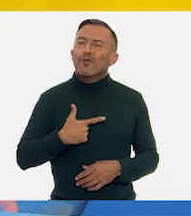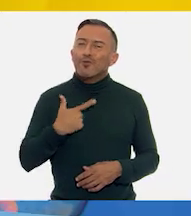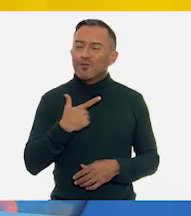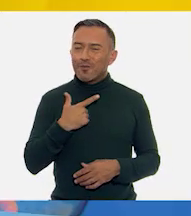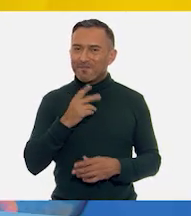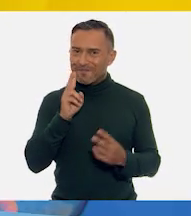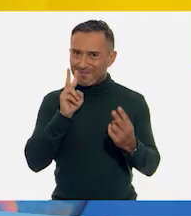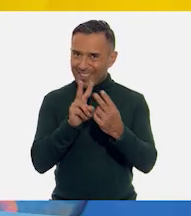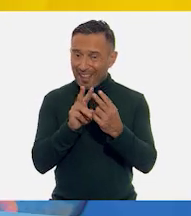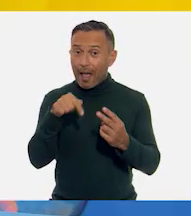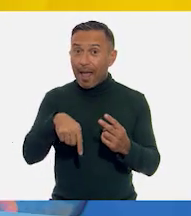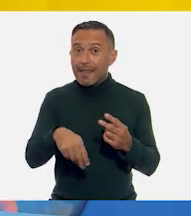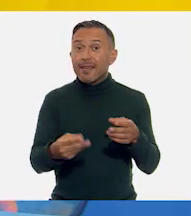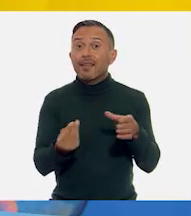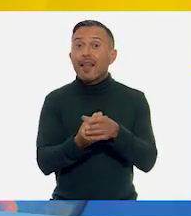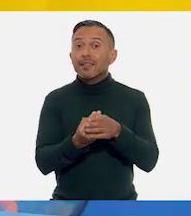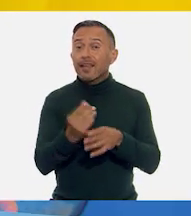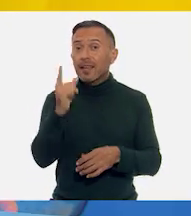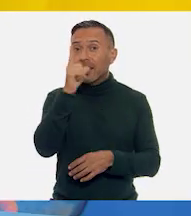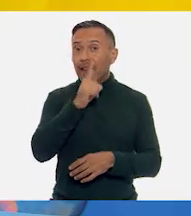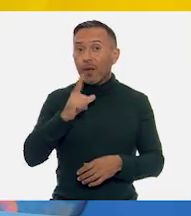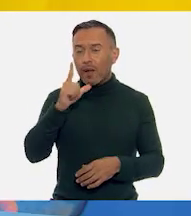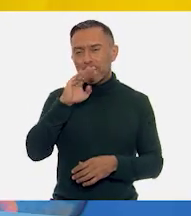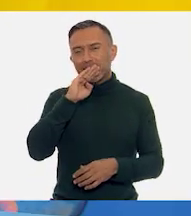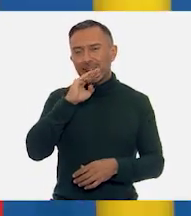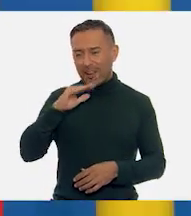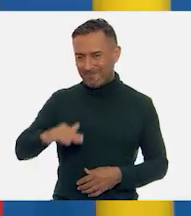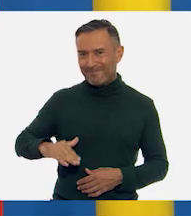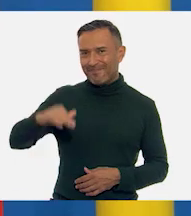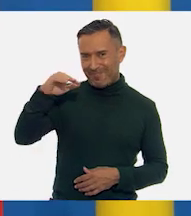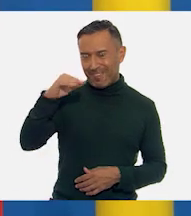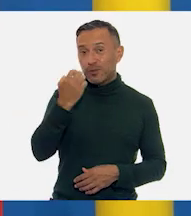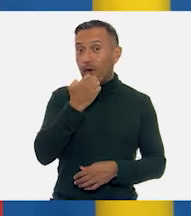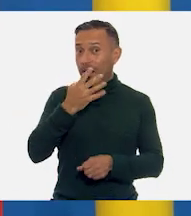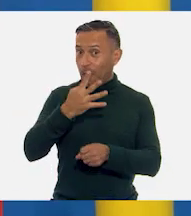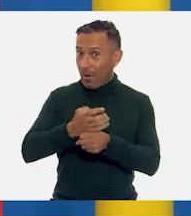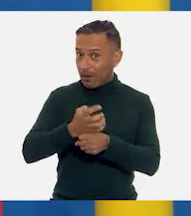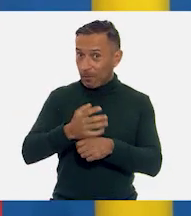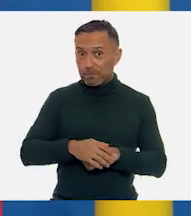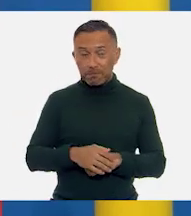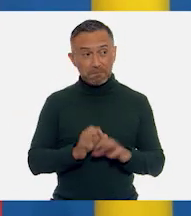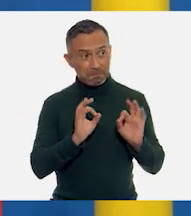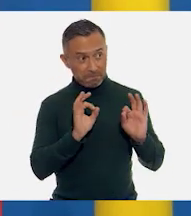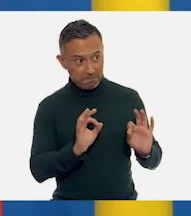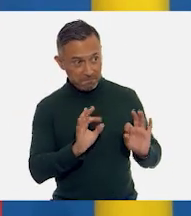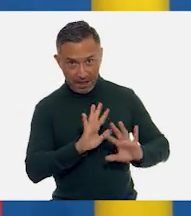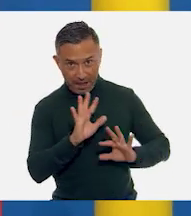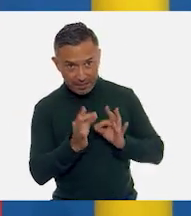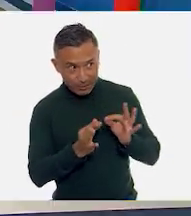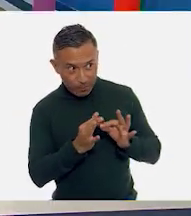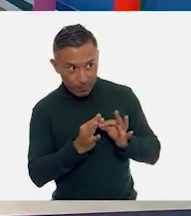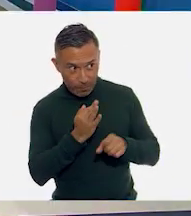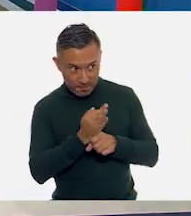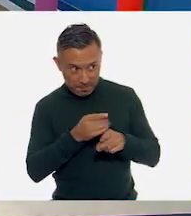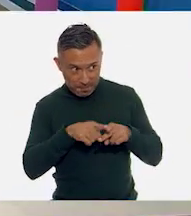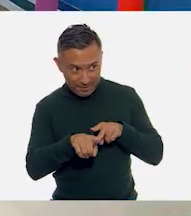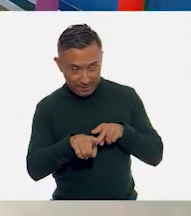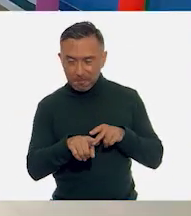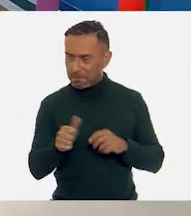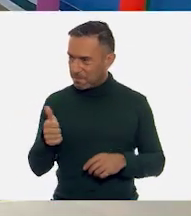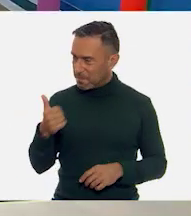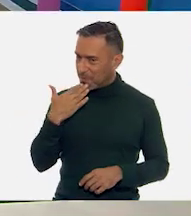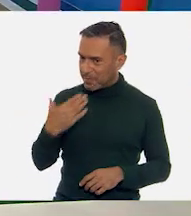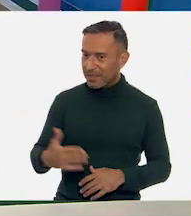más de lengua materna para cuarto grado. Perfecto, pues si estamos listos, vamos a iniciar. Me parece bien.